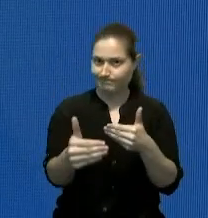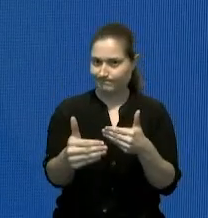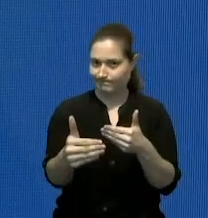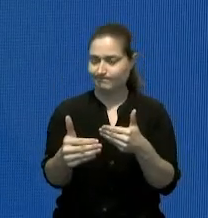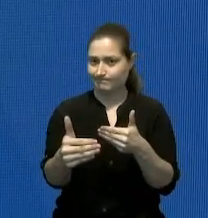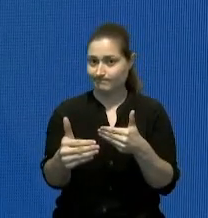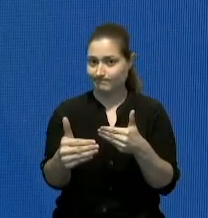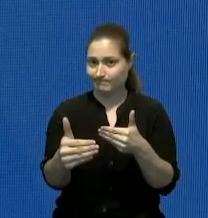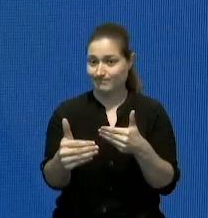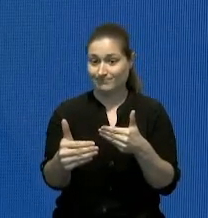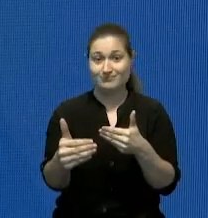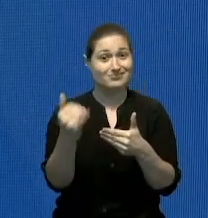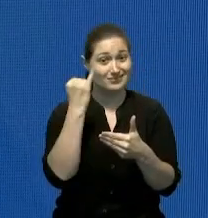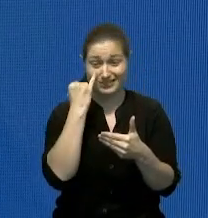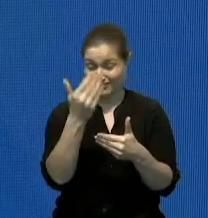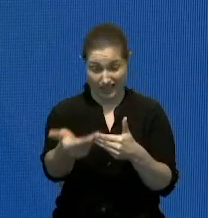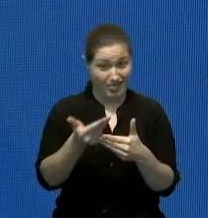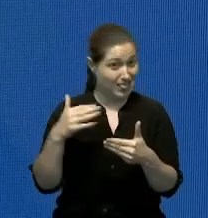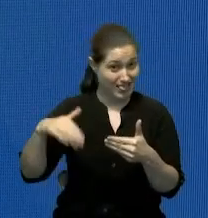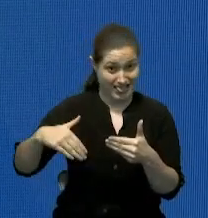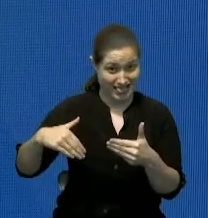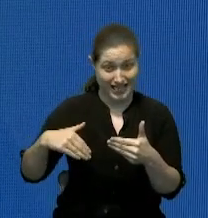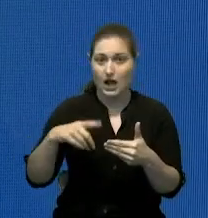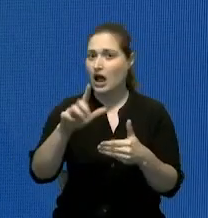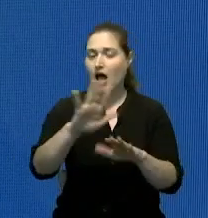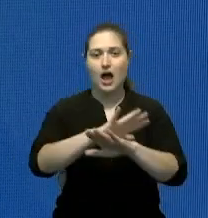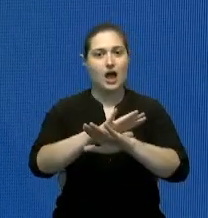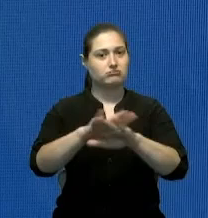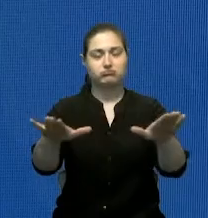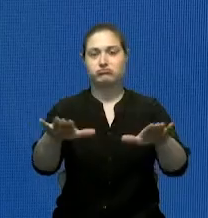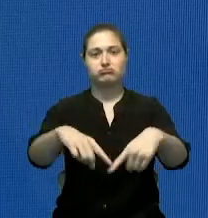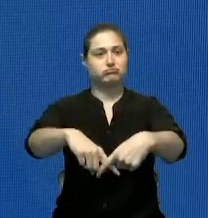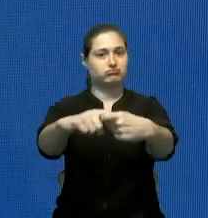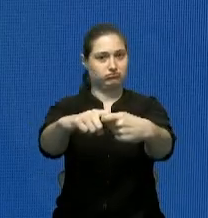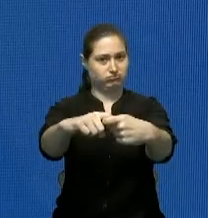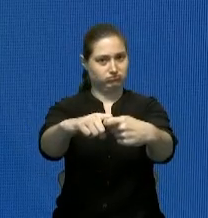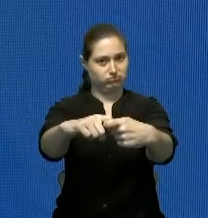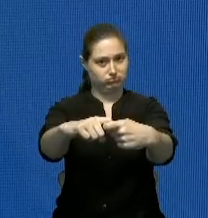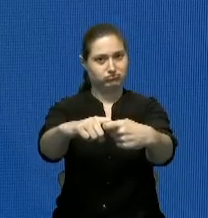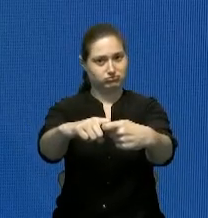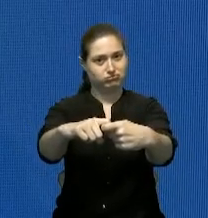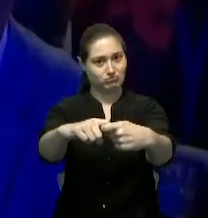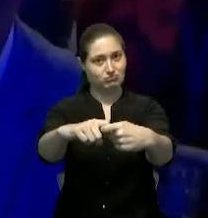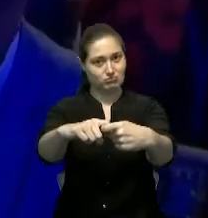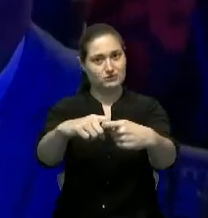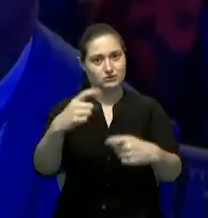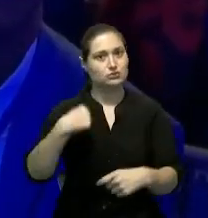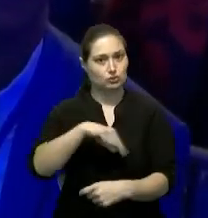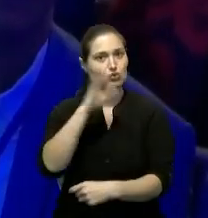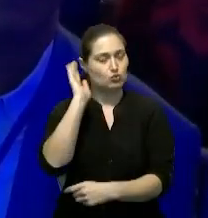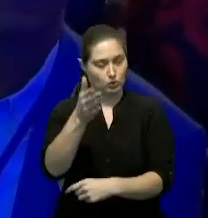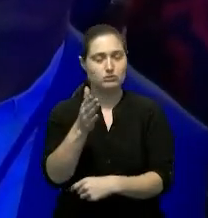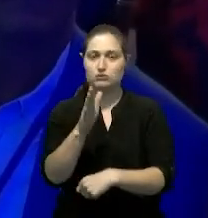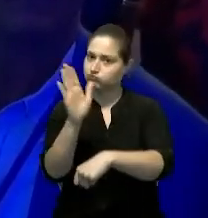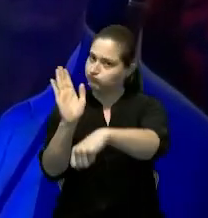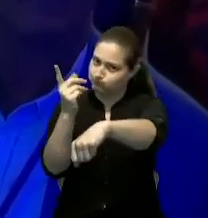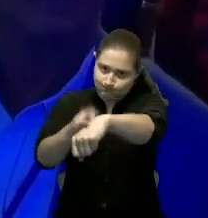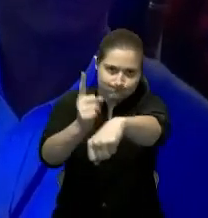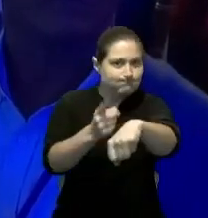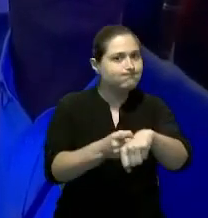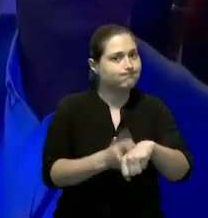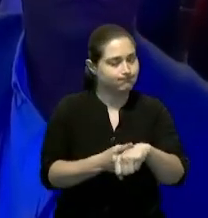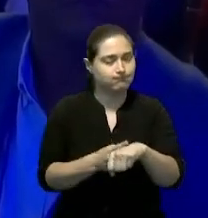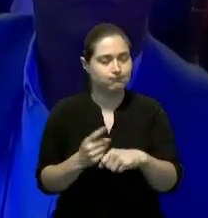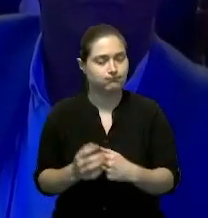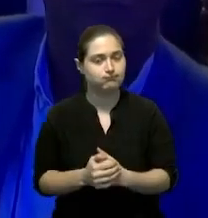si no van a ser suspendidos y si 15 días después no lo hacen van a ser cancelados tan claro como eso y